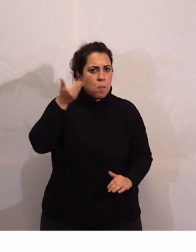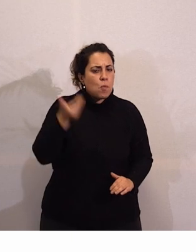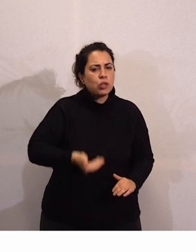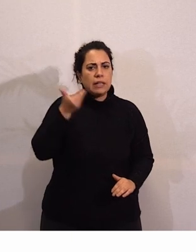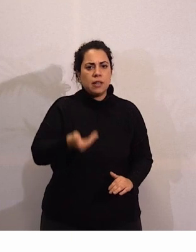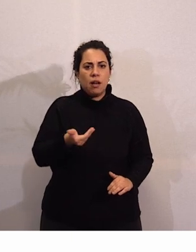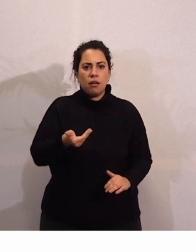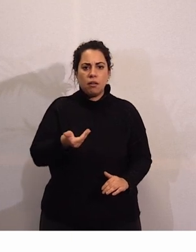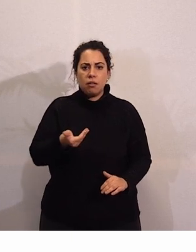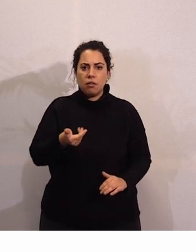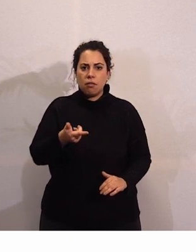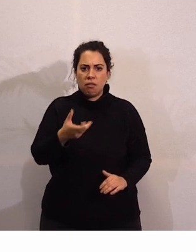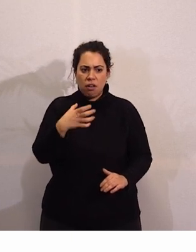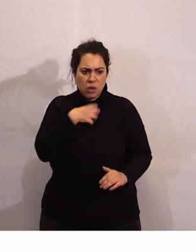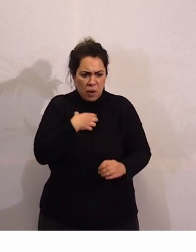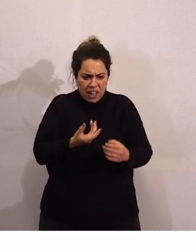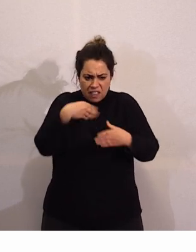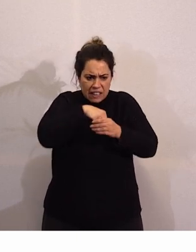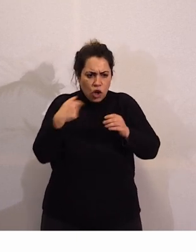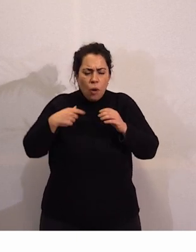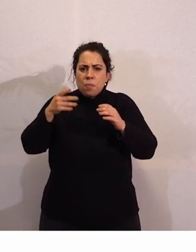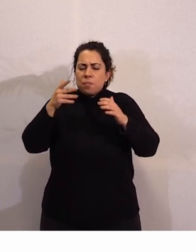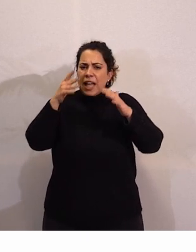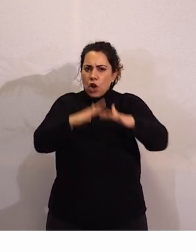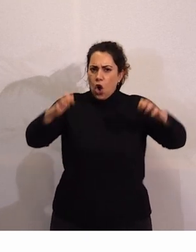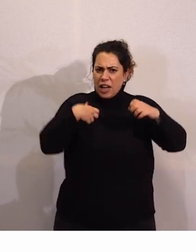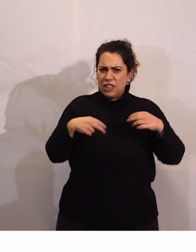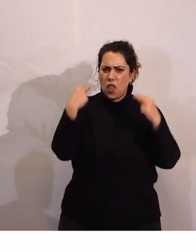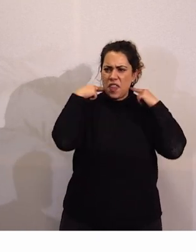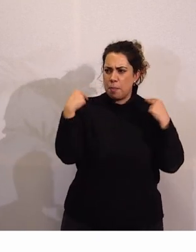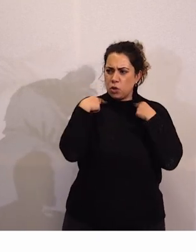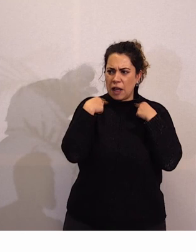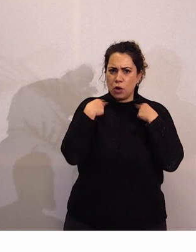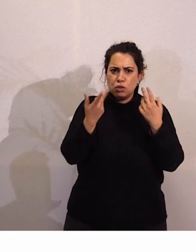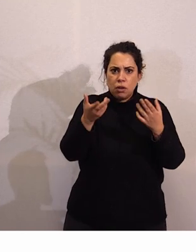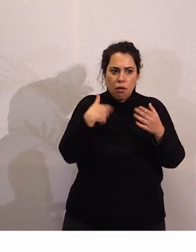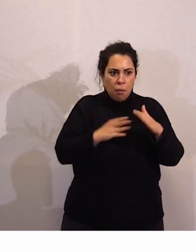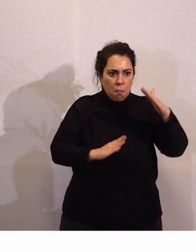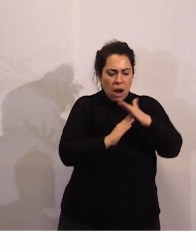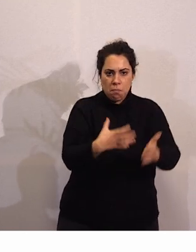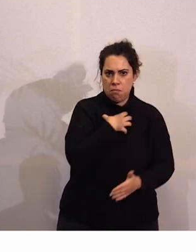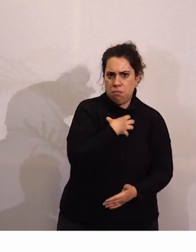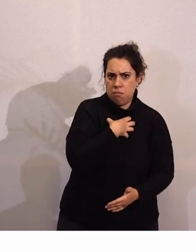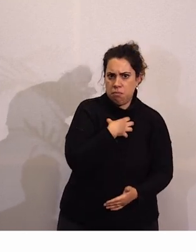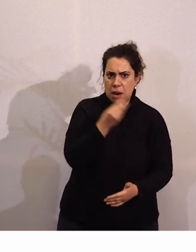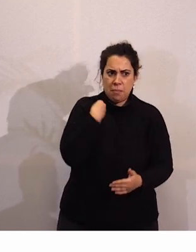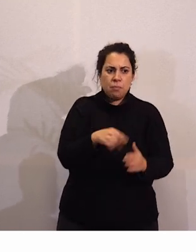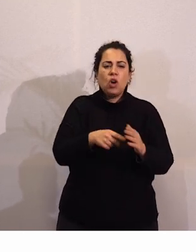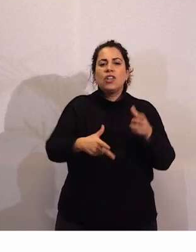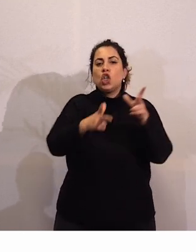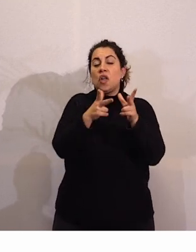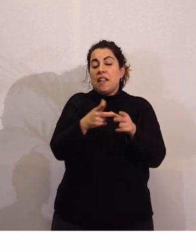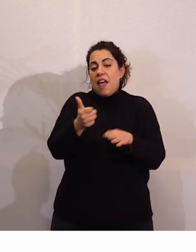no estuviera paralizada en el Congreso de los Diputados porque era una ley que venía de la sociedad civil como era la ley de